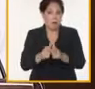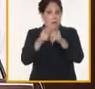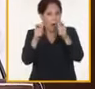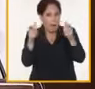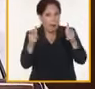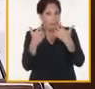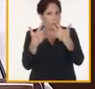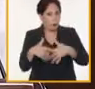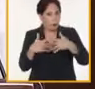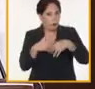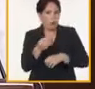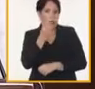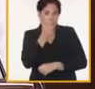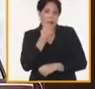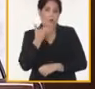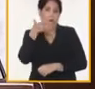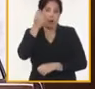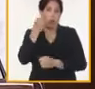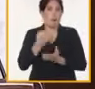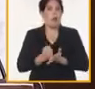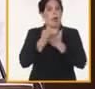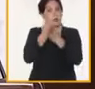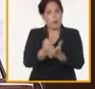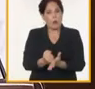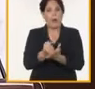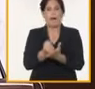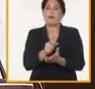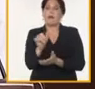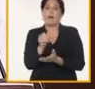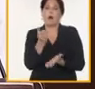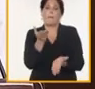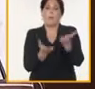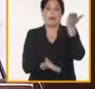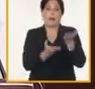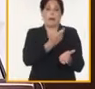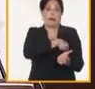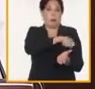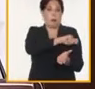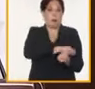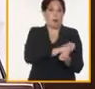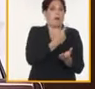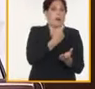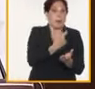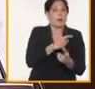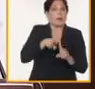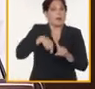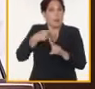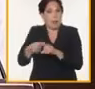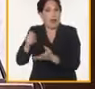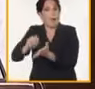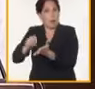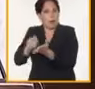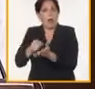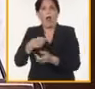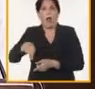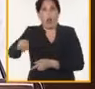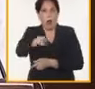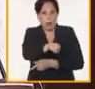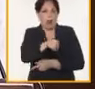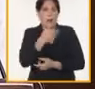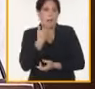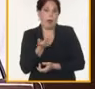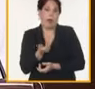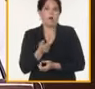necesario para lograr un mayor aporte de estos al balance de alimentos y cubrir parte de la canasta familiar normada que tiene un